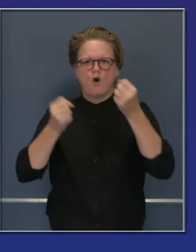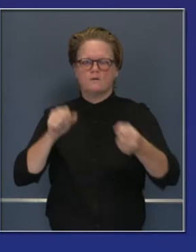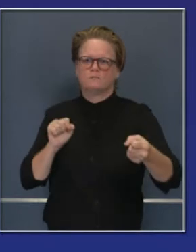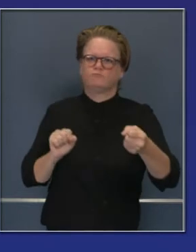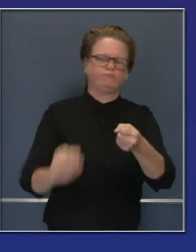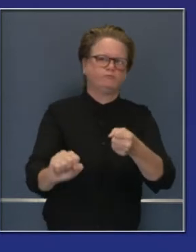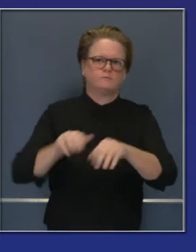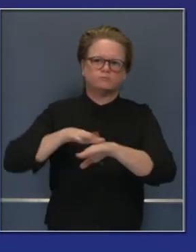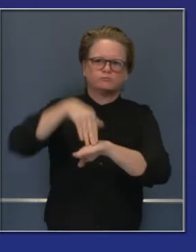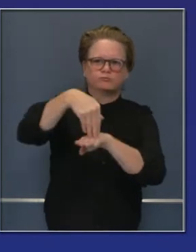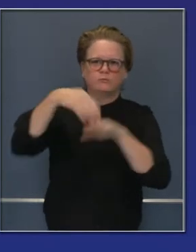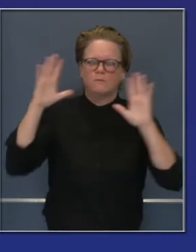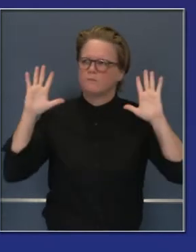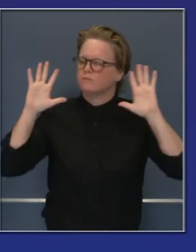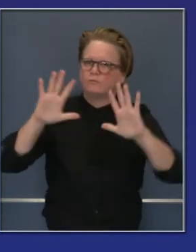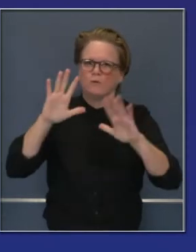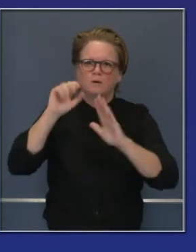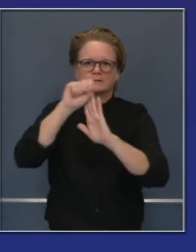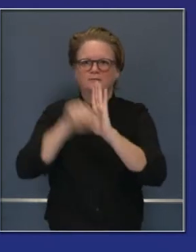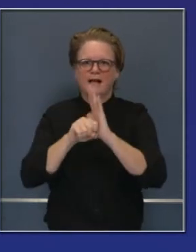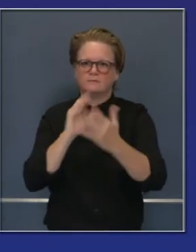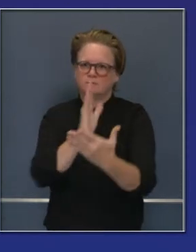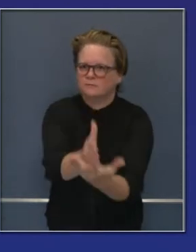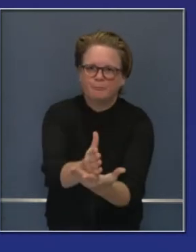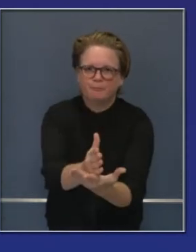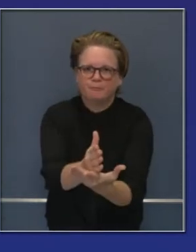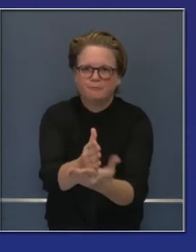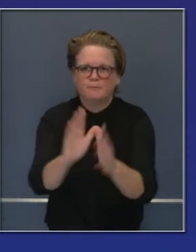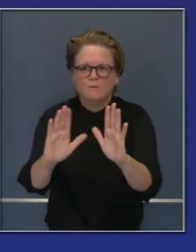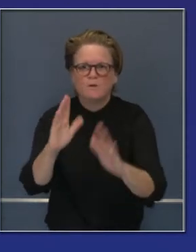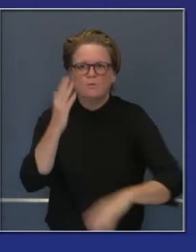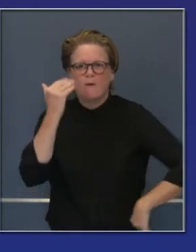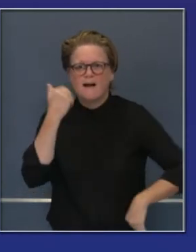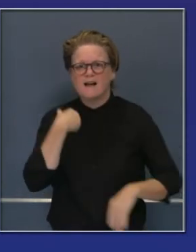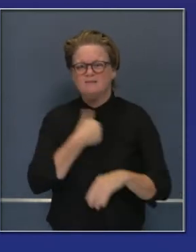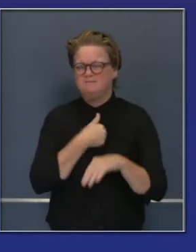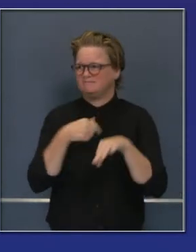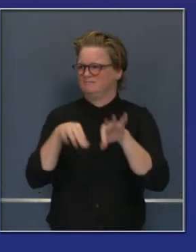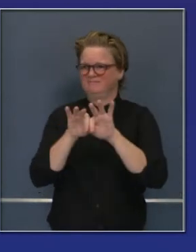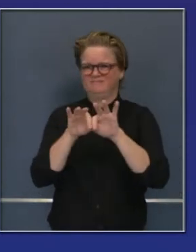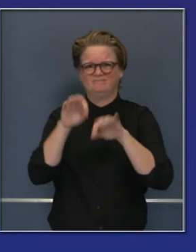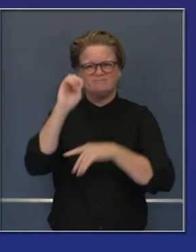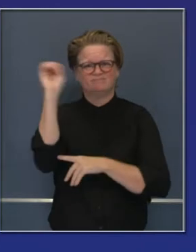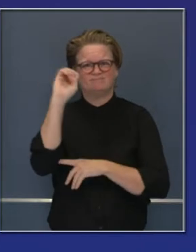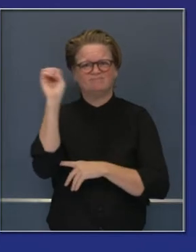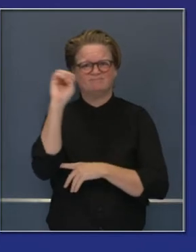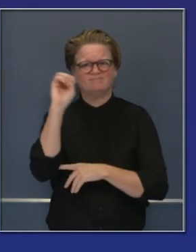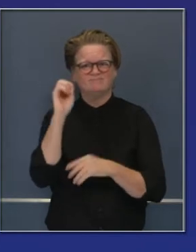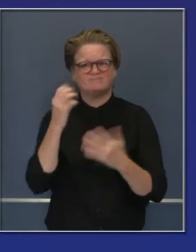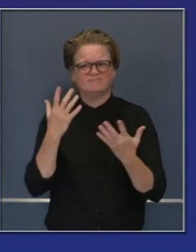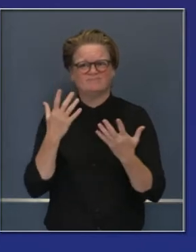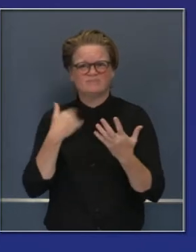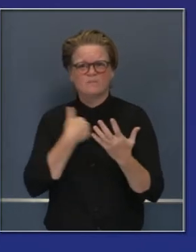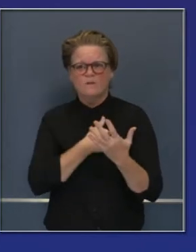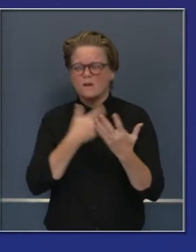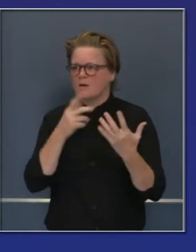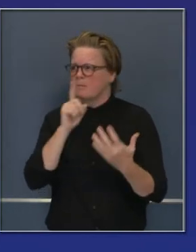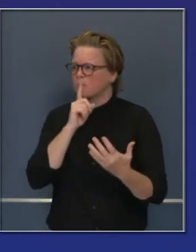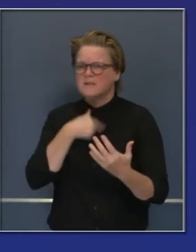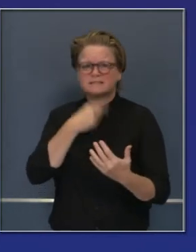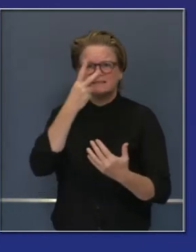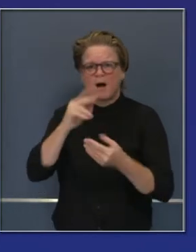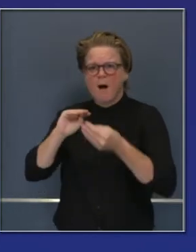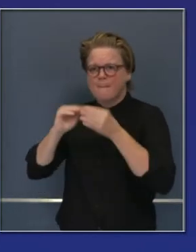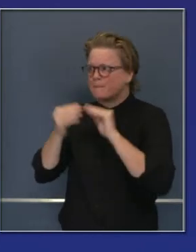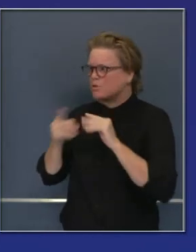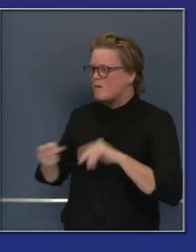emergencia de poner el freno? Es para mantener baja la transmisión, para evitar inundación del sistema de salubridad. Hoy